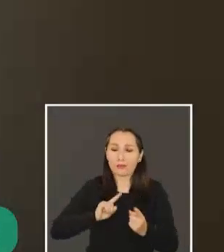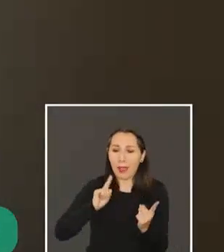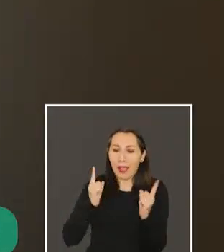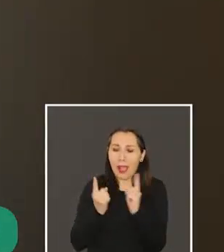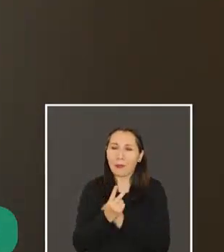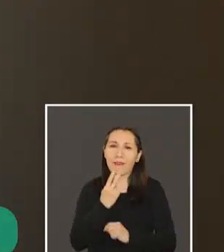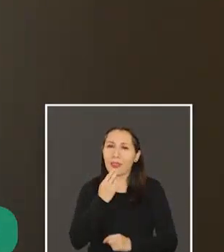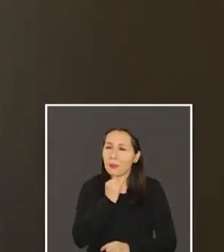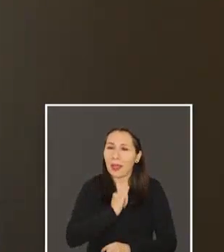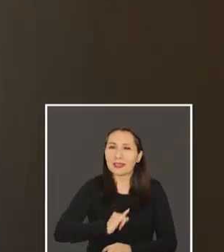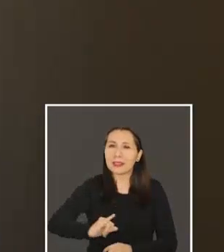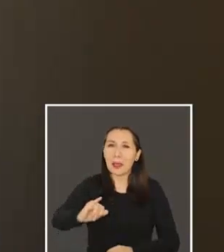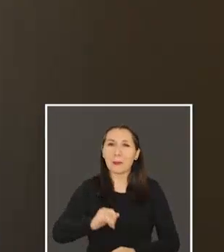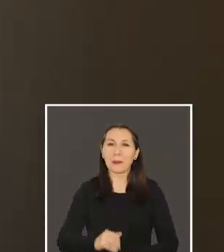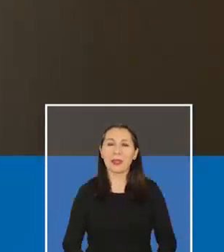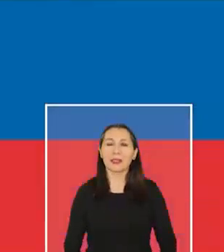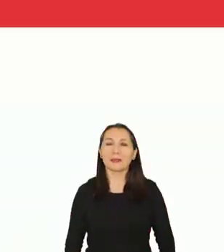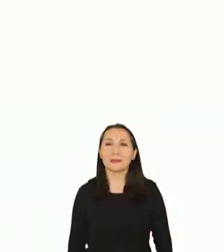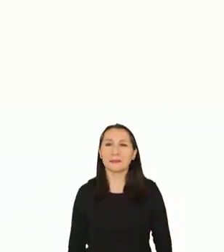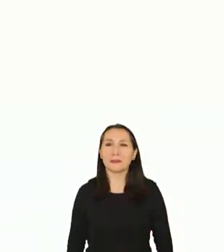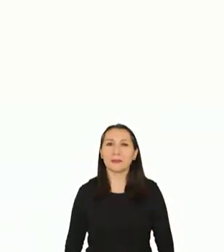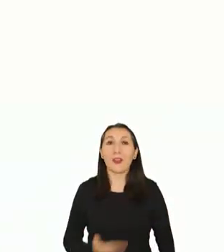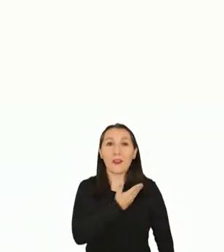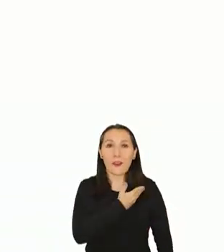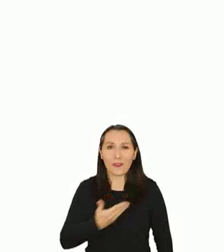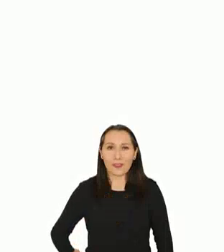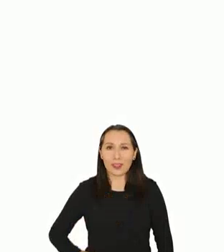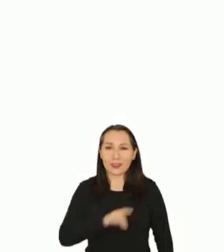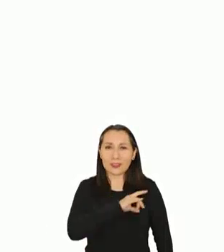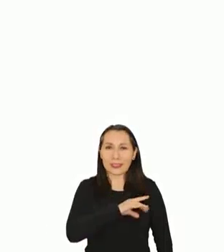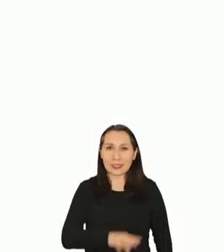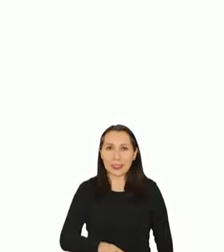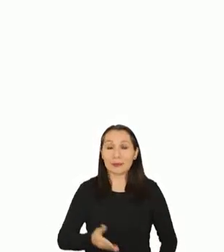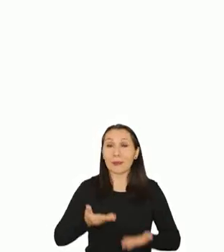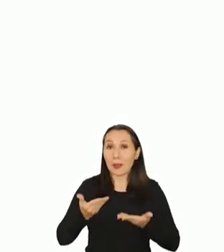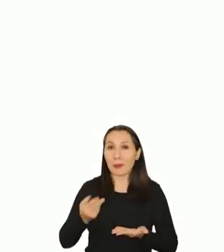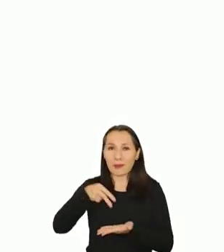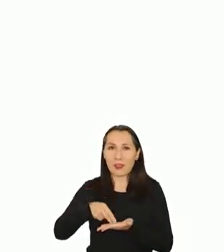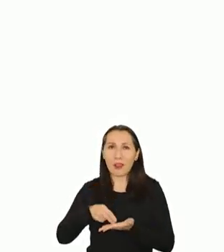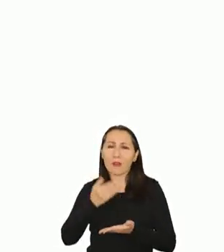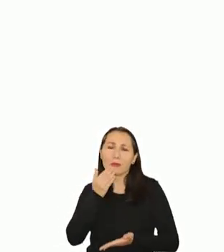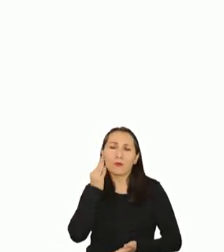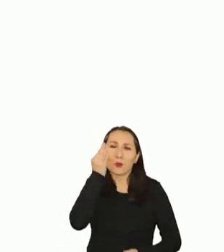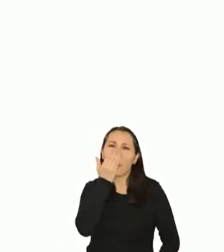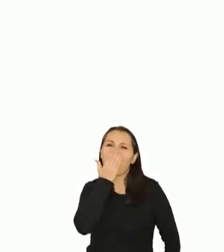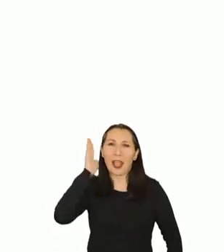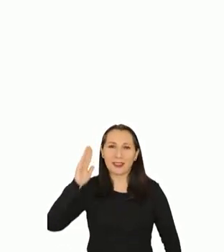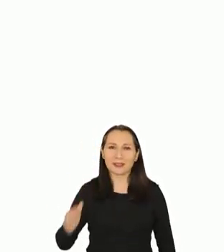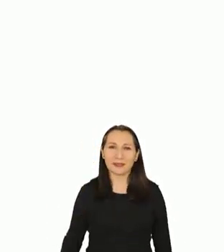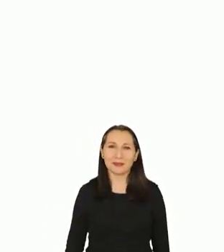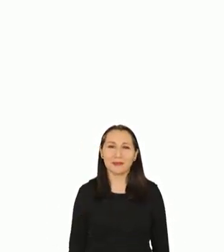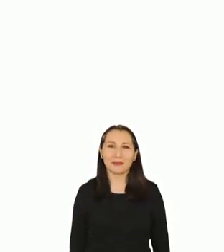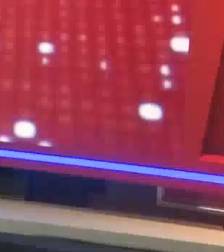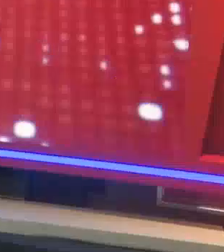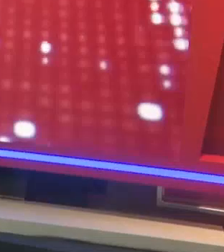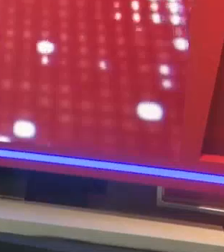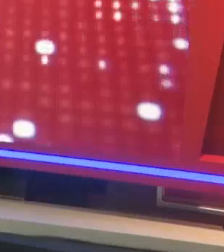adolescente y cambiar su vida para siempre gobierno de Chile presentes por un mejor futuro